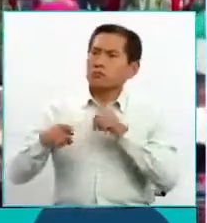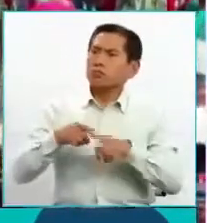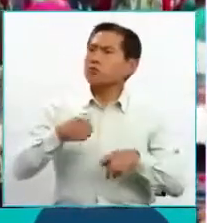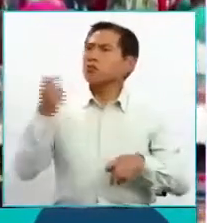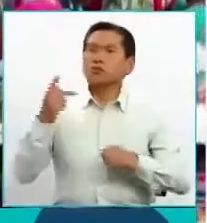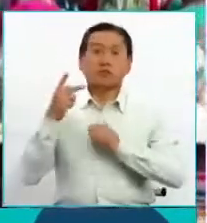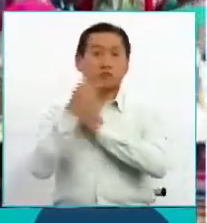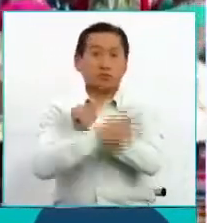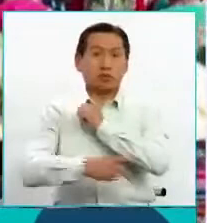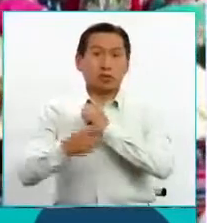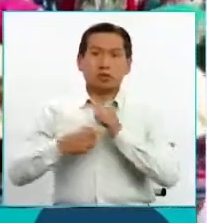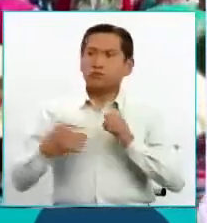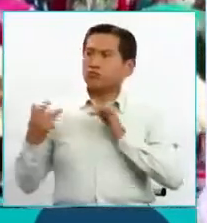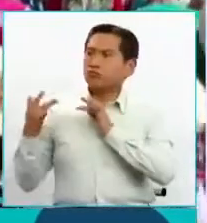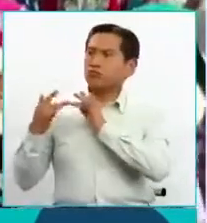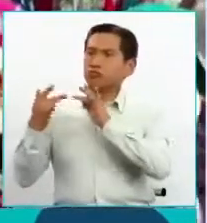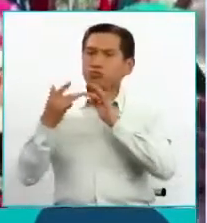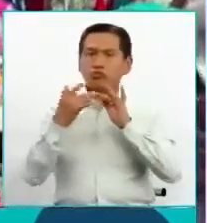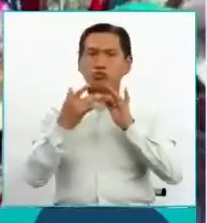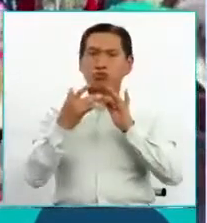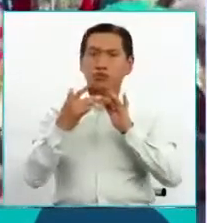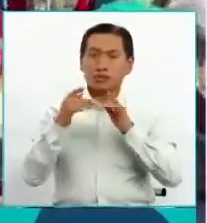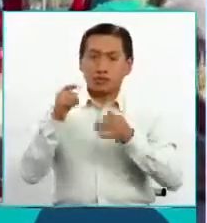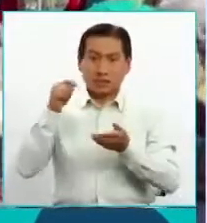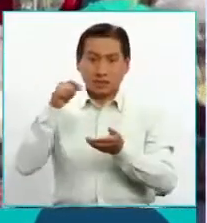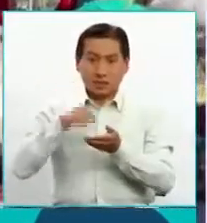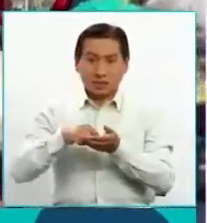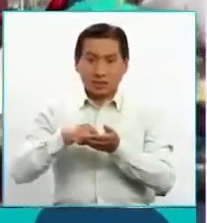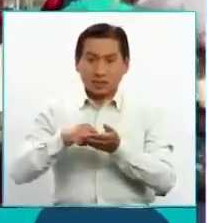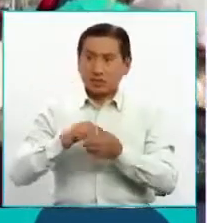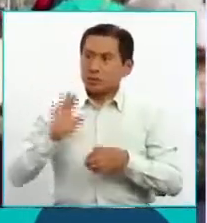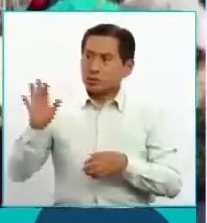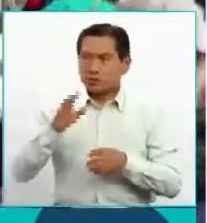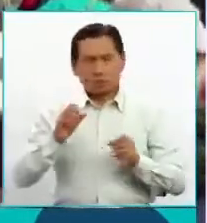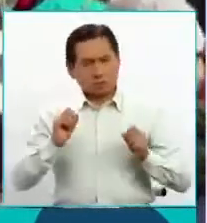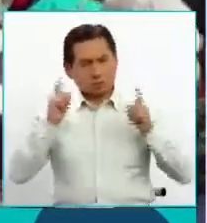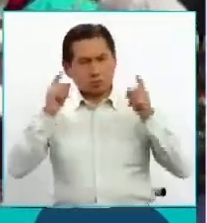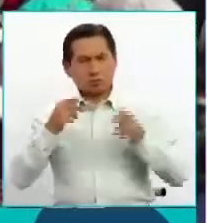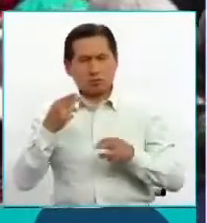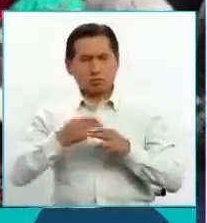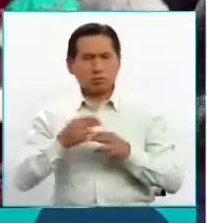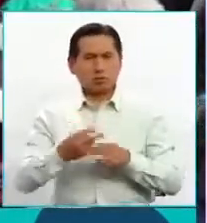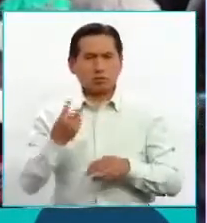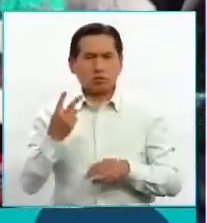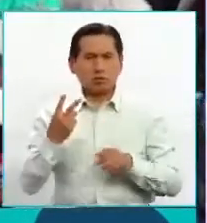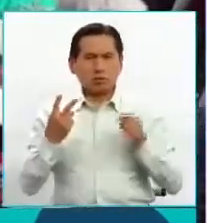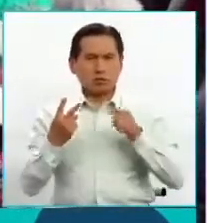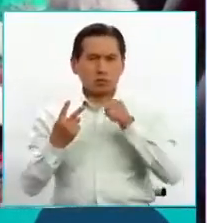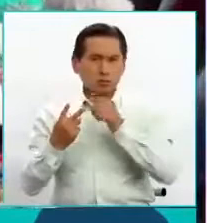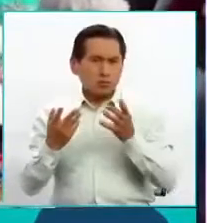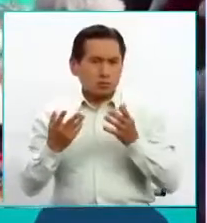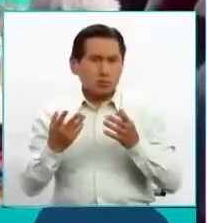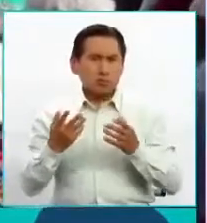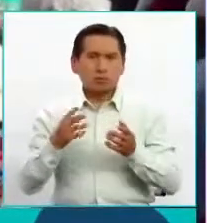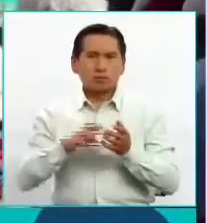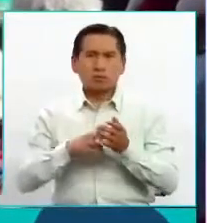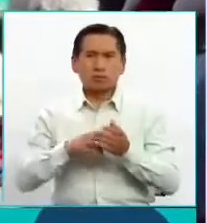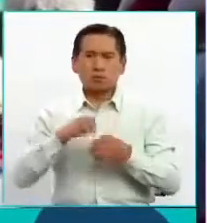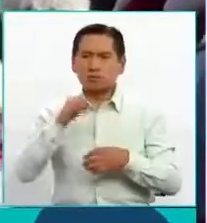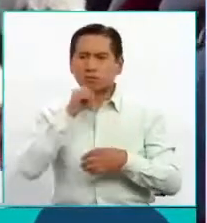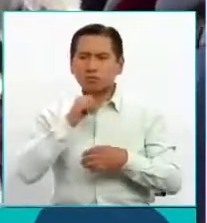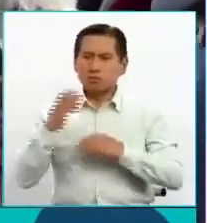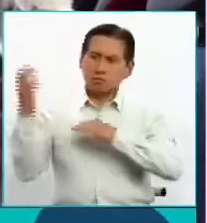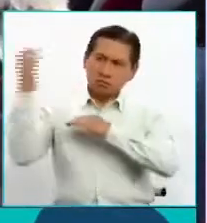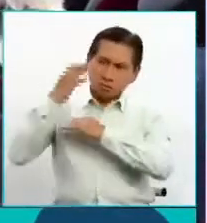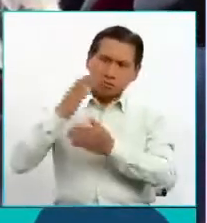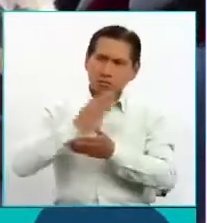países y ahí es donde llaman la atención estos dos nombres. Hablar del tema de descolonización,